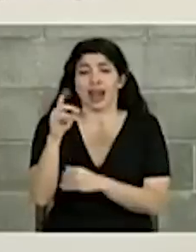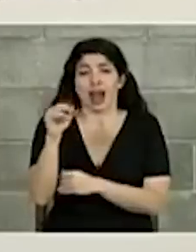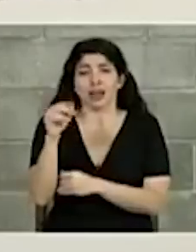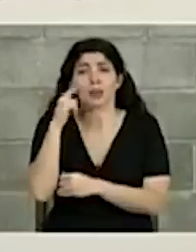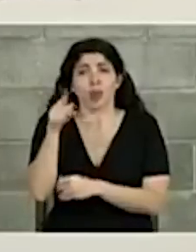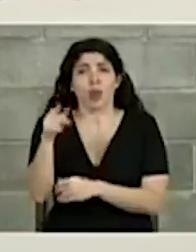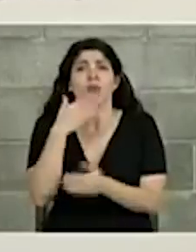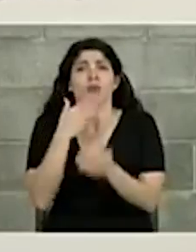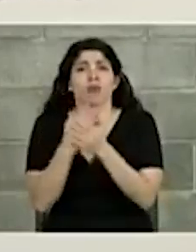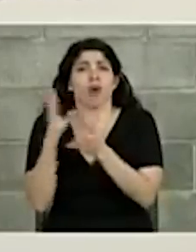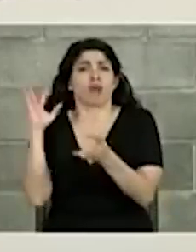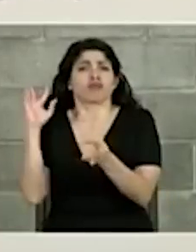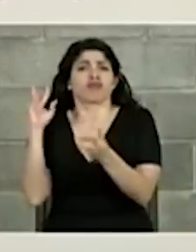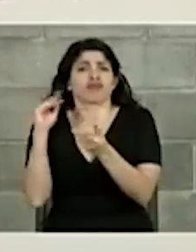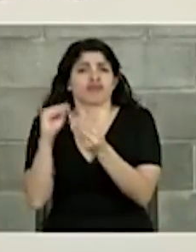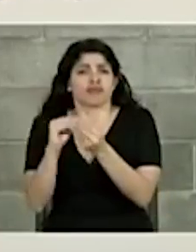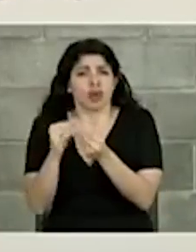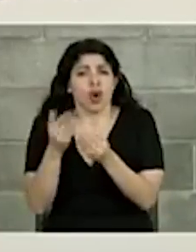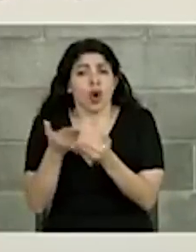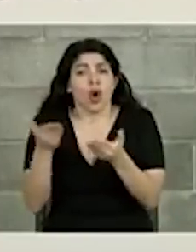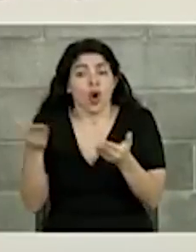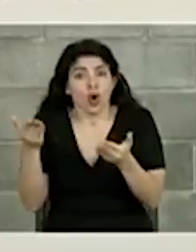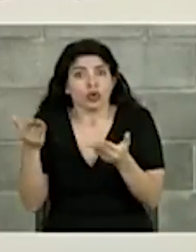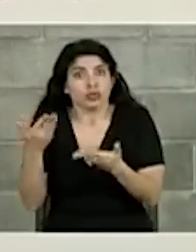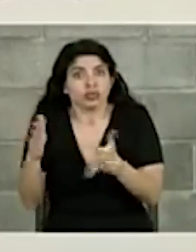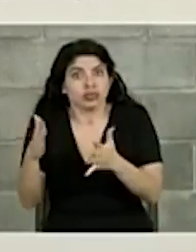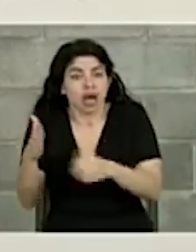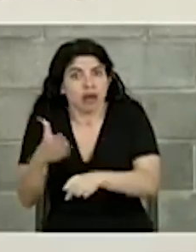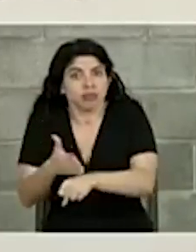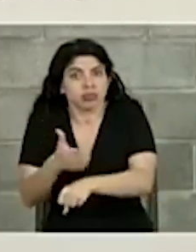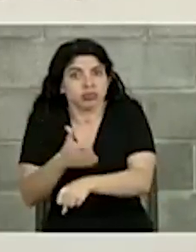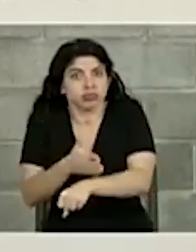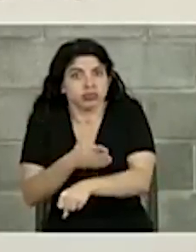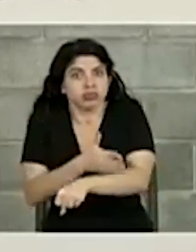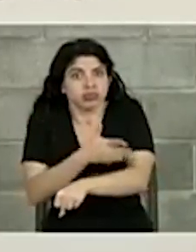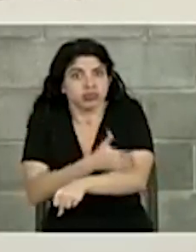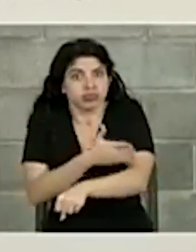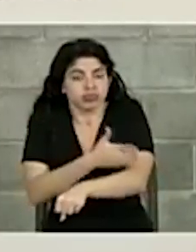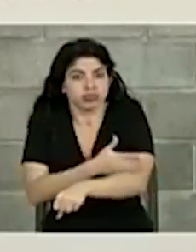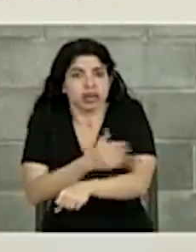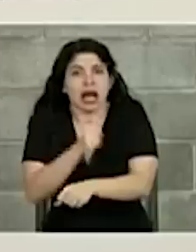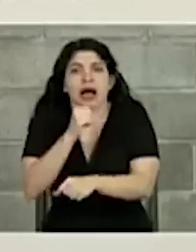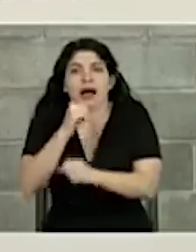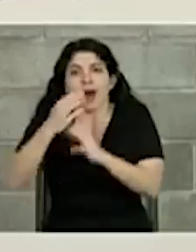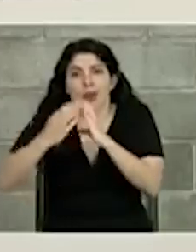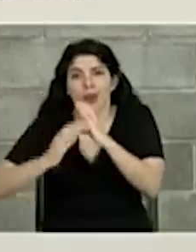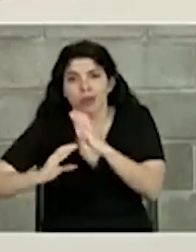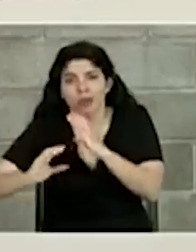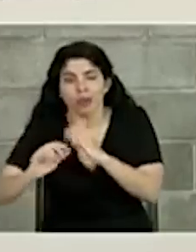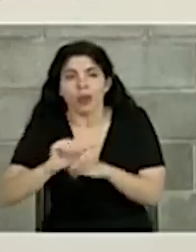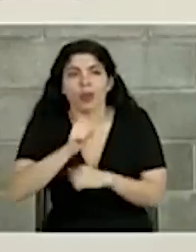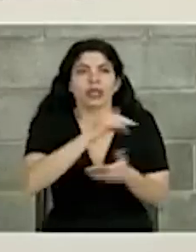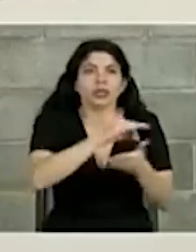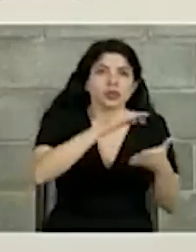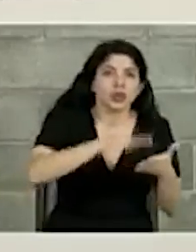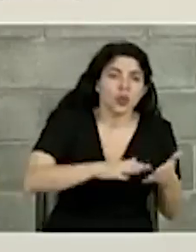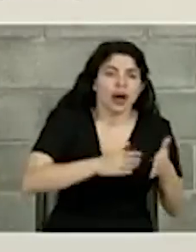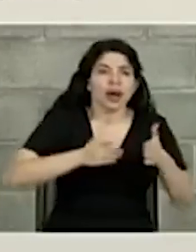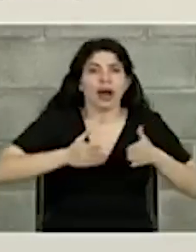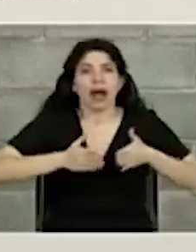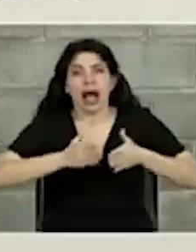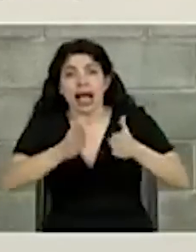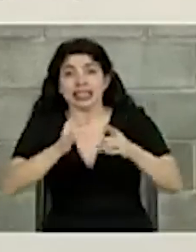hizo un buen recuento de las cosas en donde hemos ido avanzando, en acueductos, otras escuelas, otras vías,